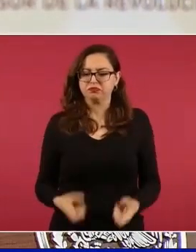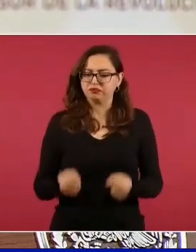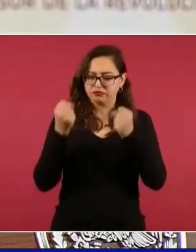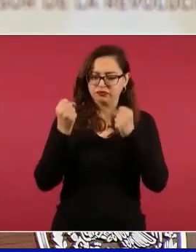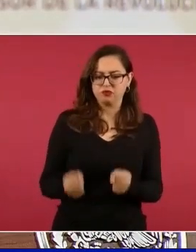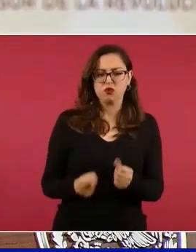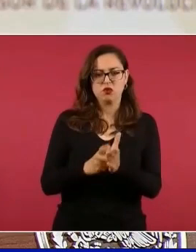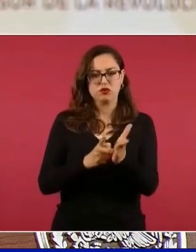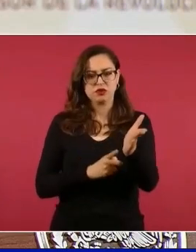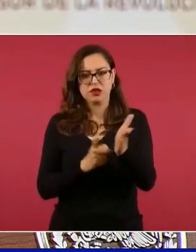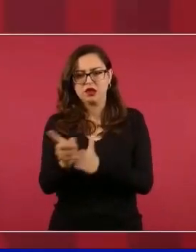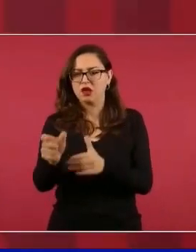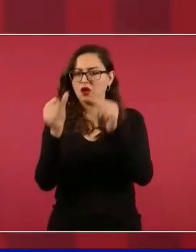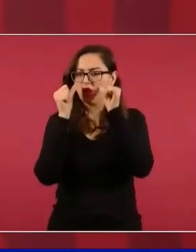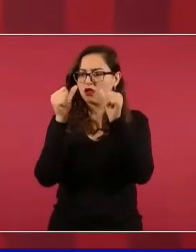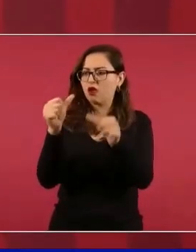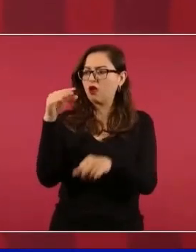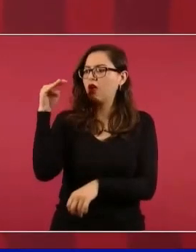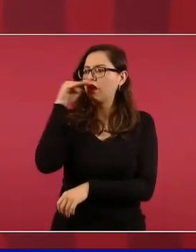gratuitos,